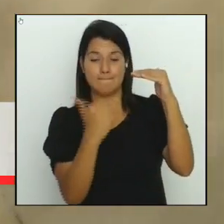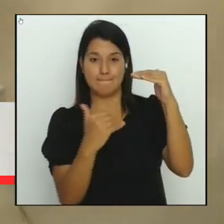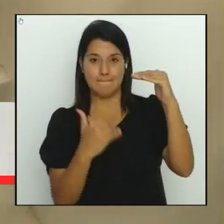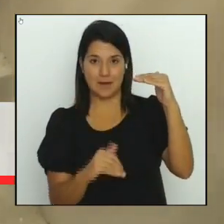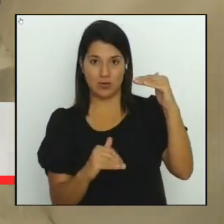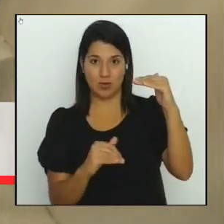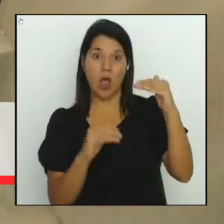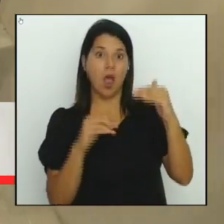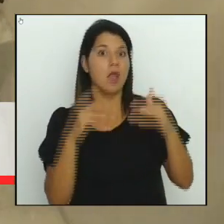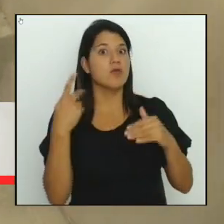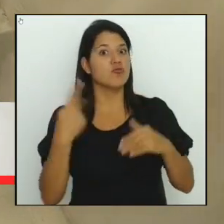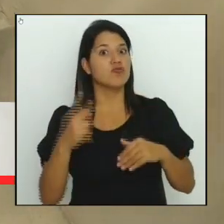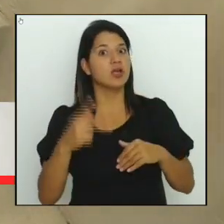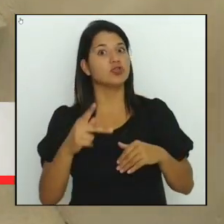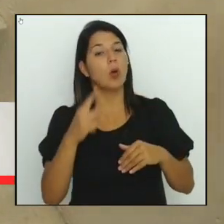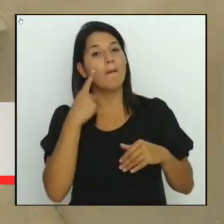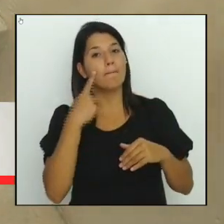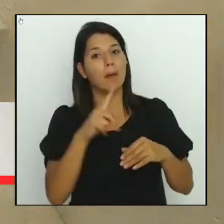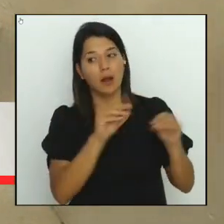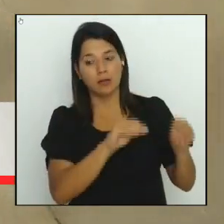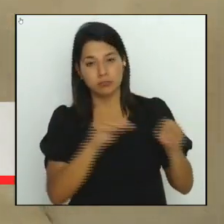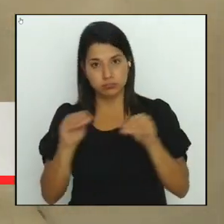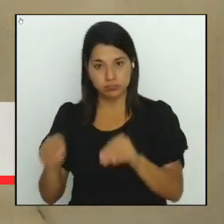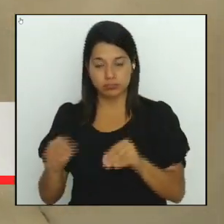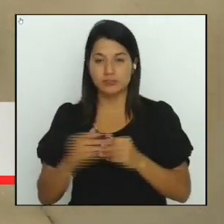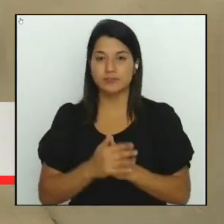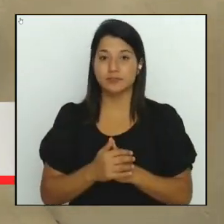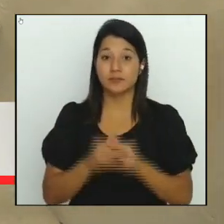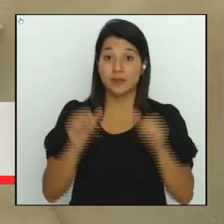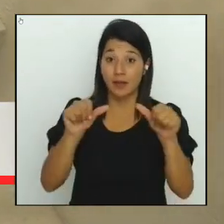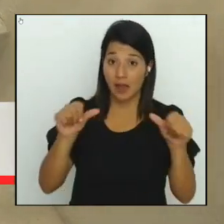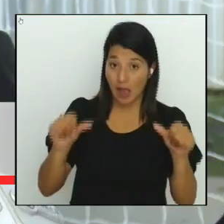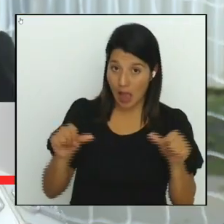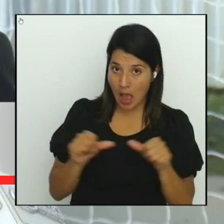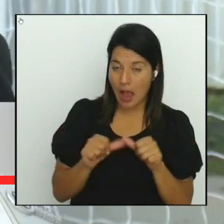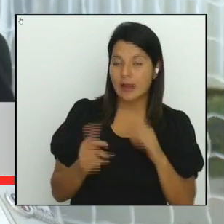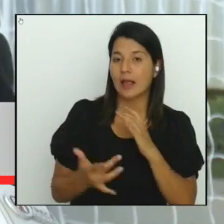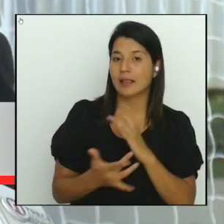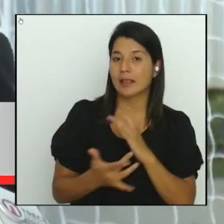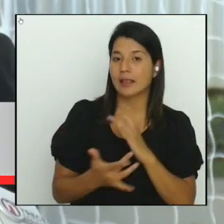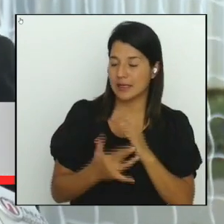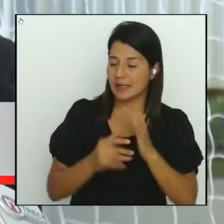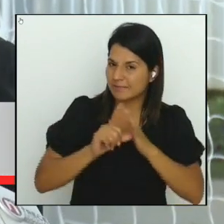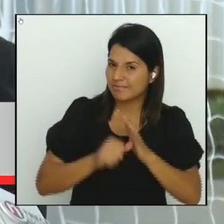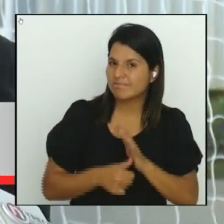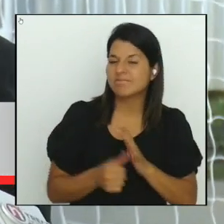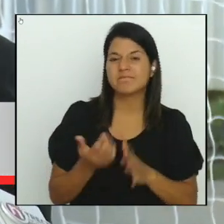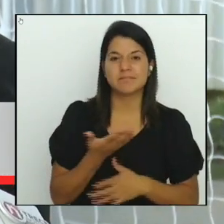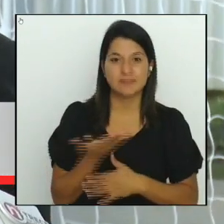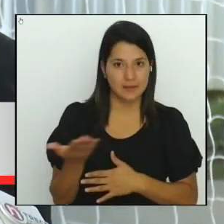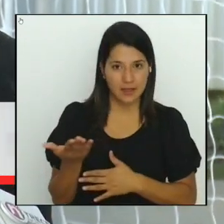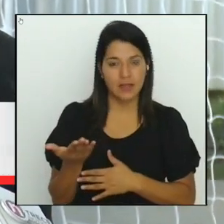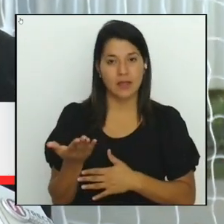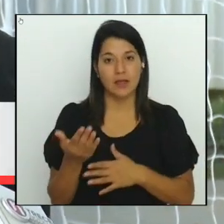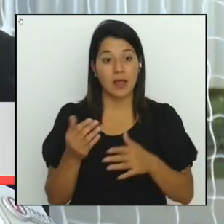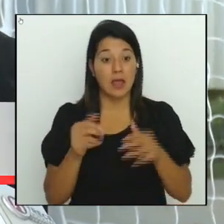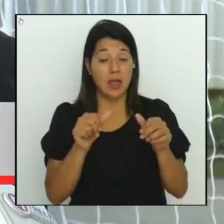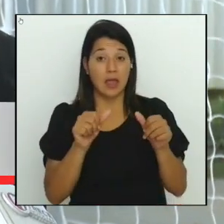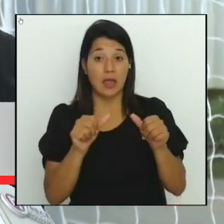áreas técnicas han enfatizado especialmente sobre el área de las escaleras,